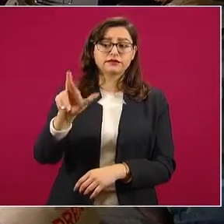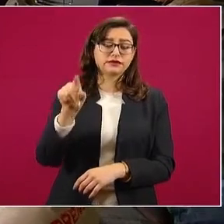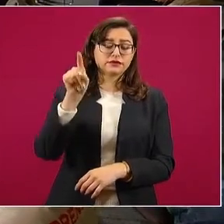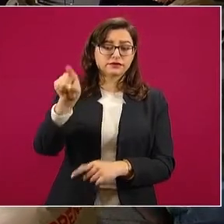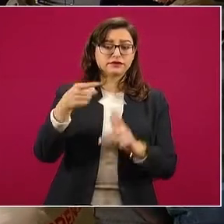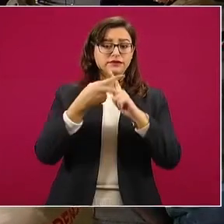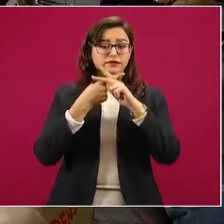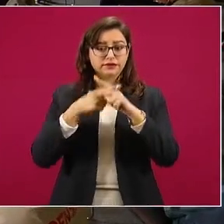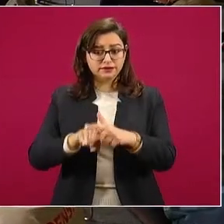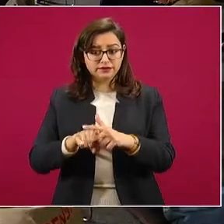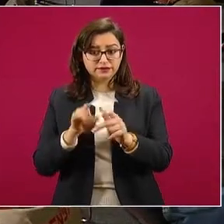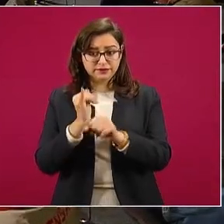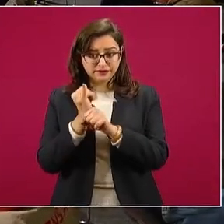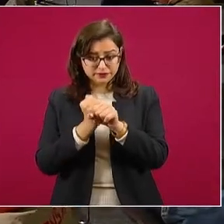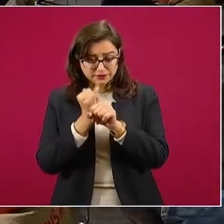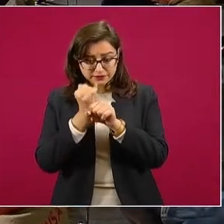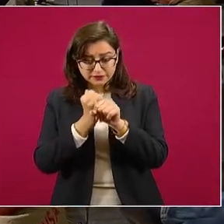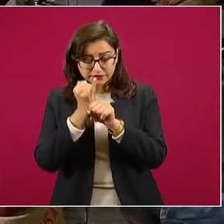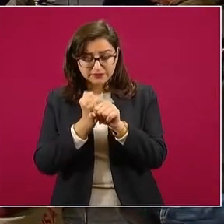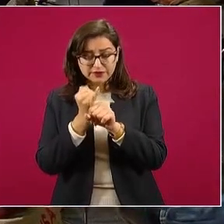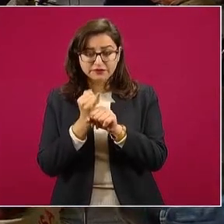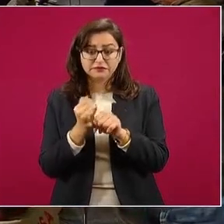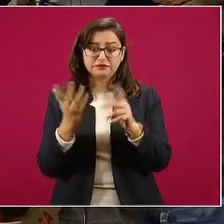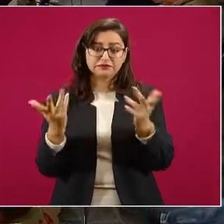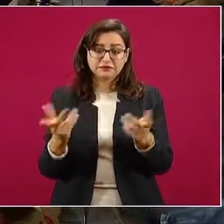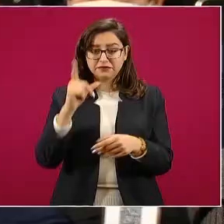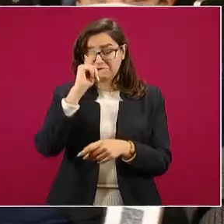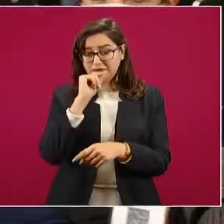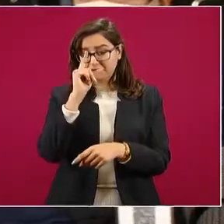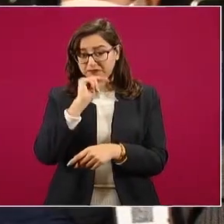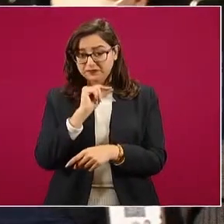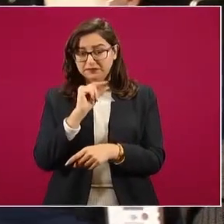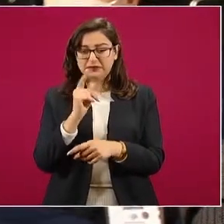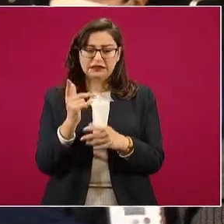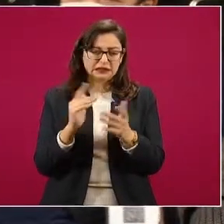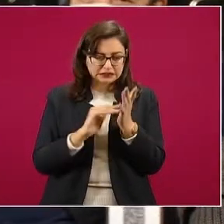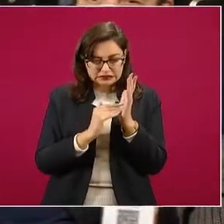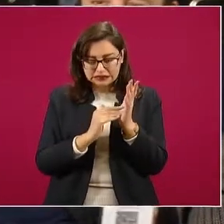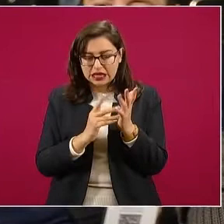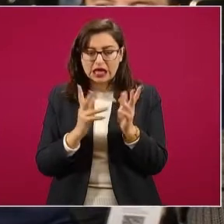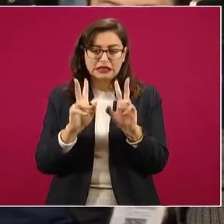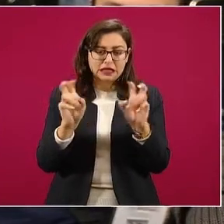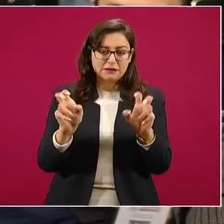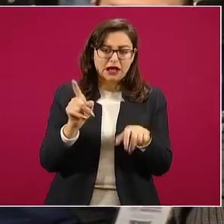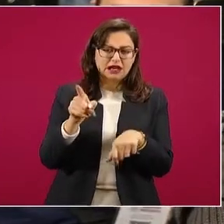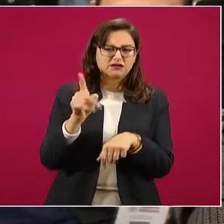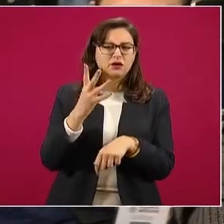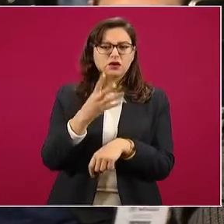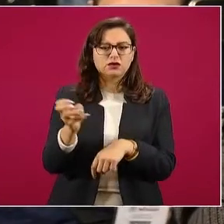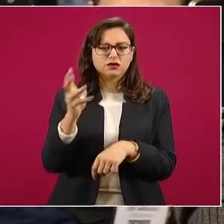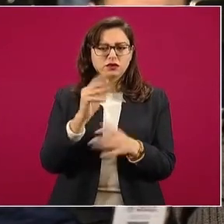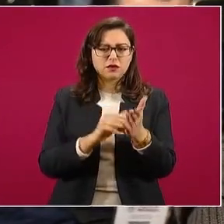investigación por manejos irregulares por 400 millones de pesos derivados del fondo para el fortalecimiento